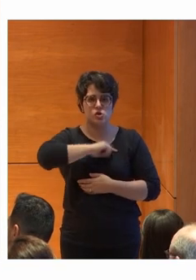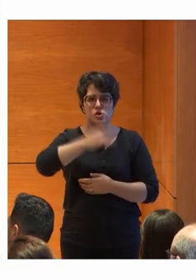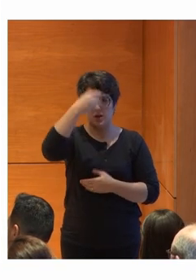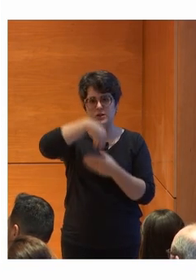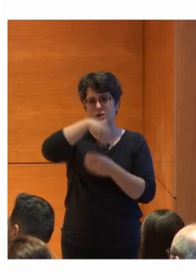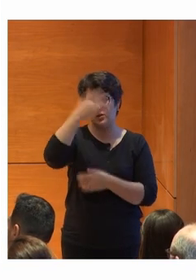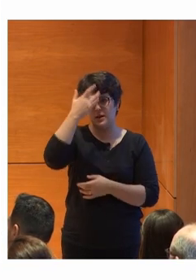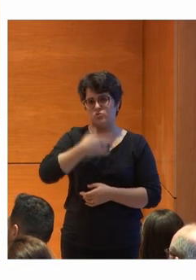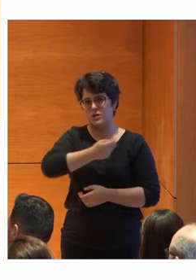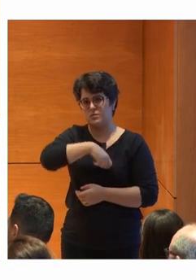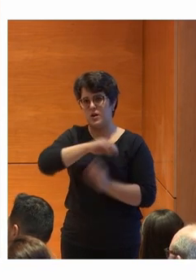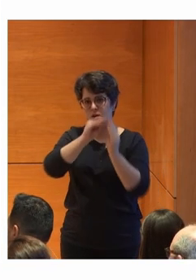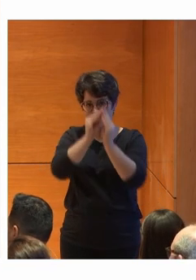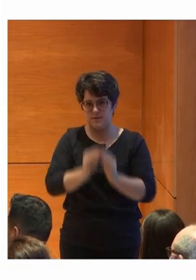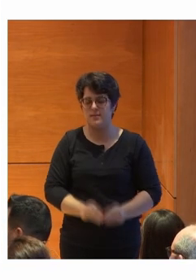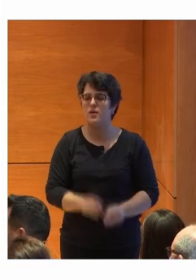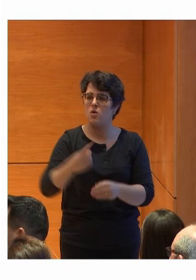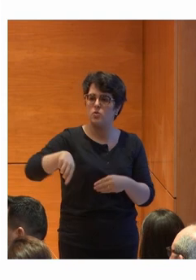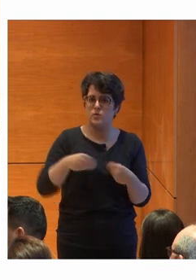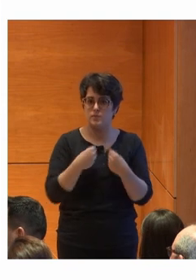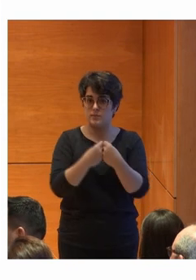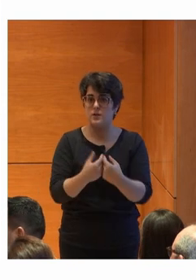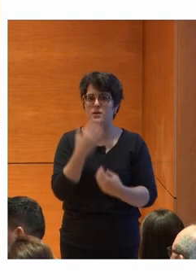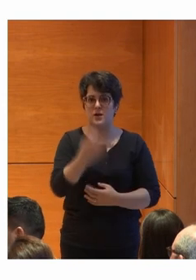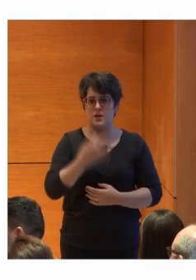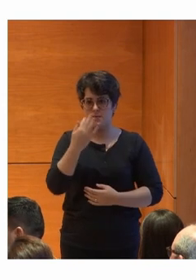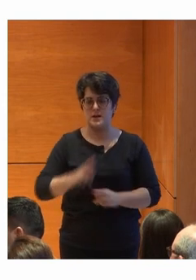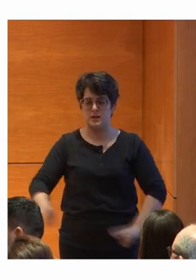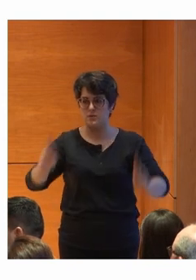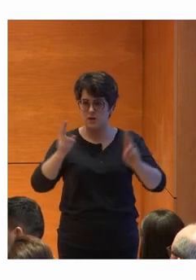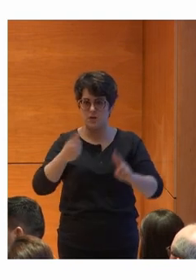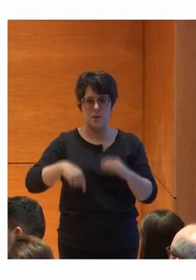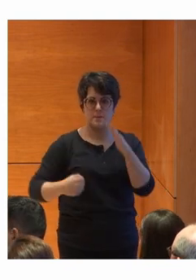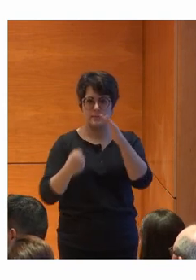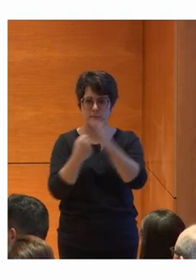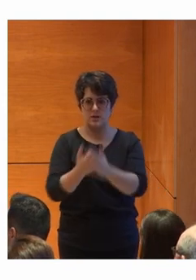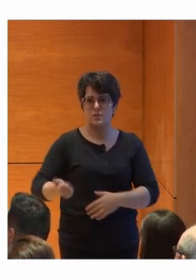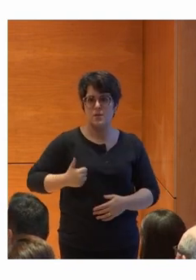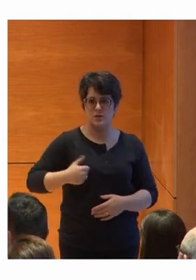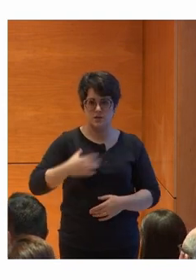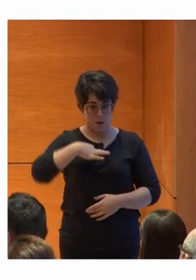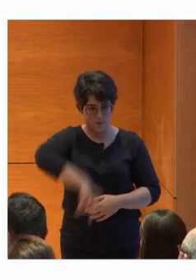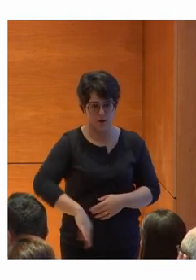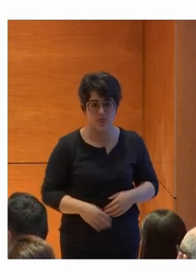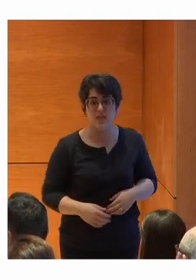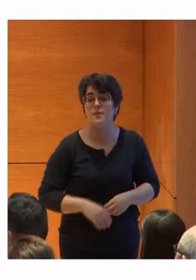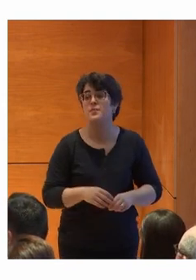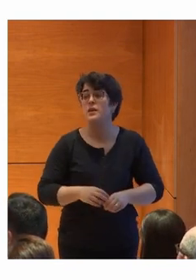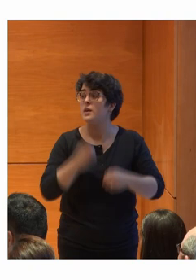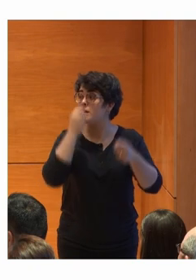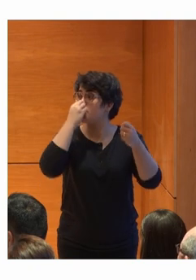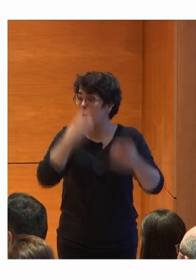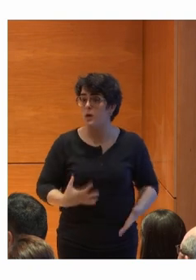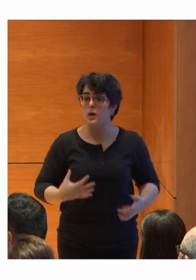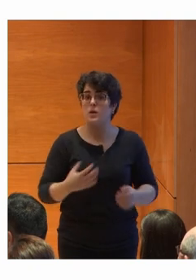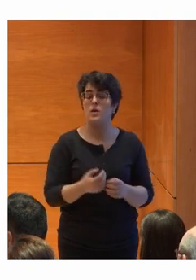Samsung España con todos vosotros. Y espero que os resulte del máximo provecho posible. Bueno,